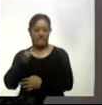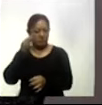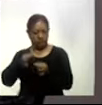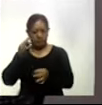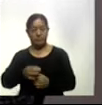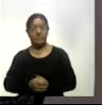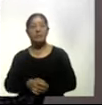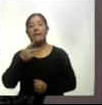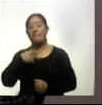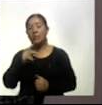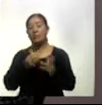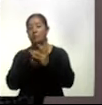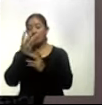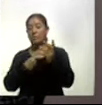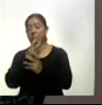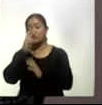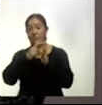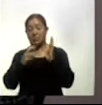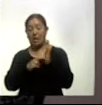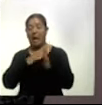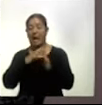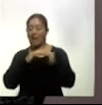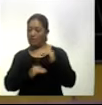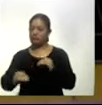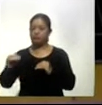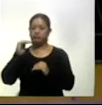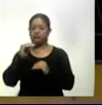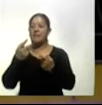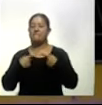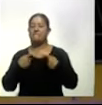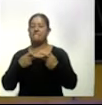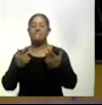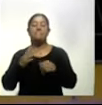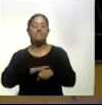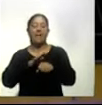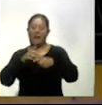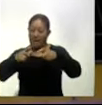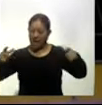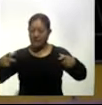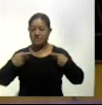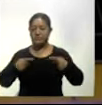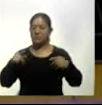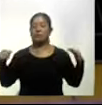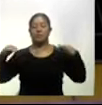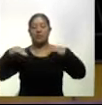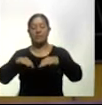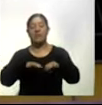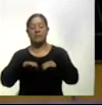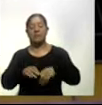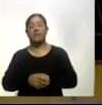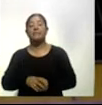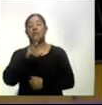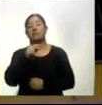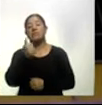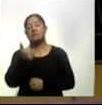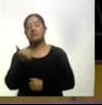sí sentó que las nuevas normas contemplan un aumento de curules la funcionaria dijo que 86 partidos participarán